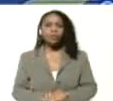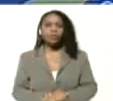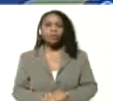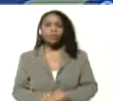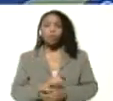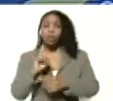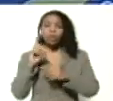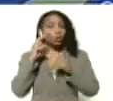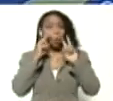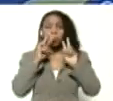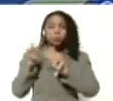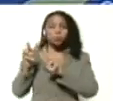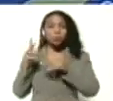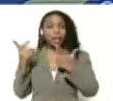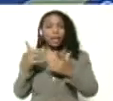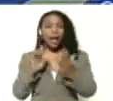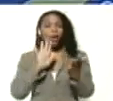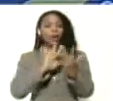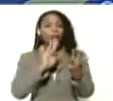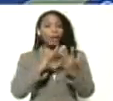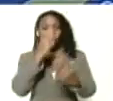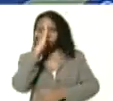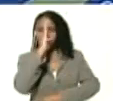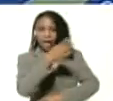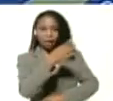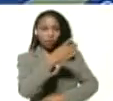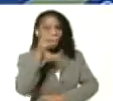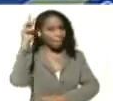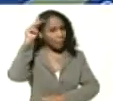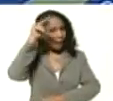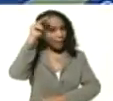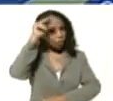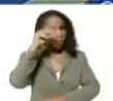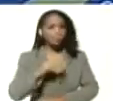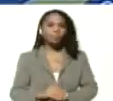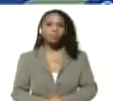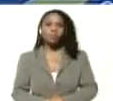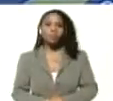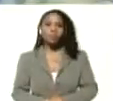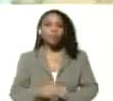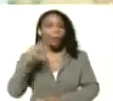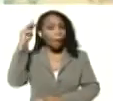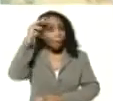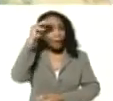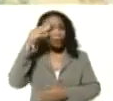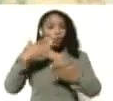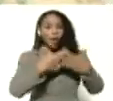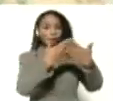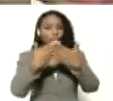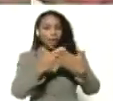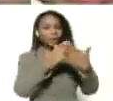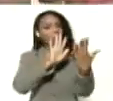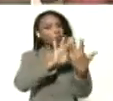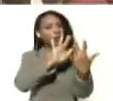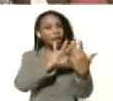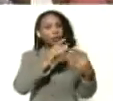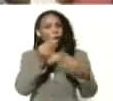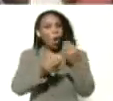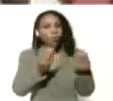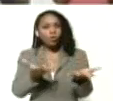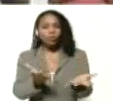lo que tiene que ver con el contacto directo con el maestro. Maestro estudiante. Maestra estudiante.